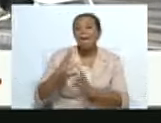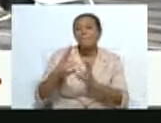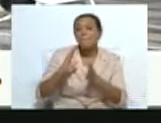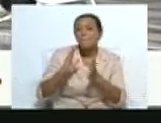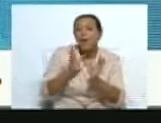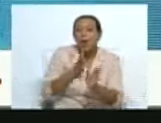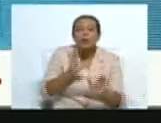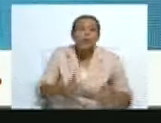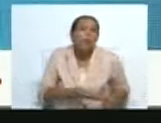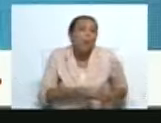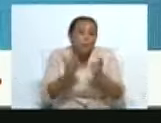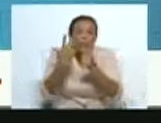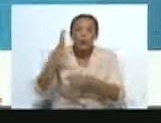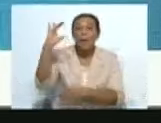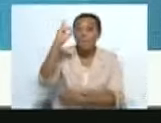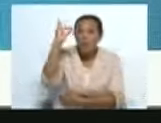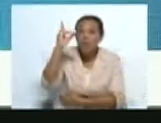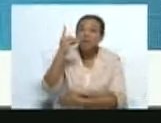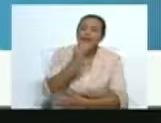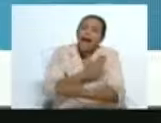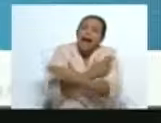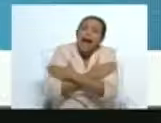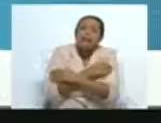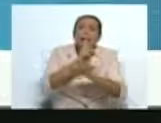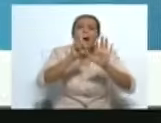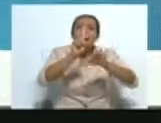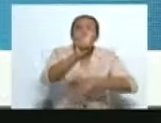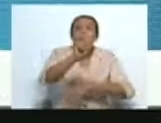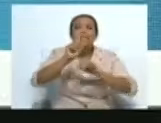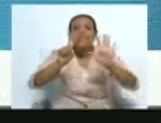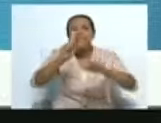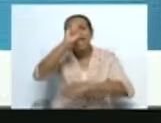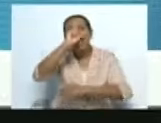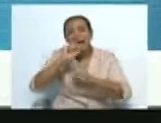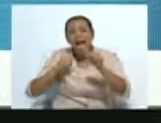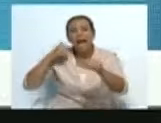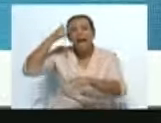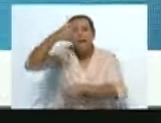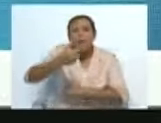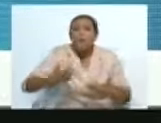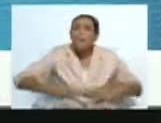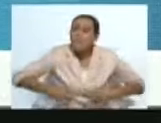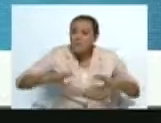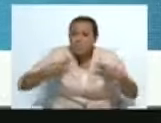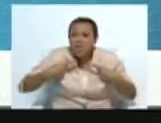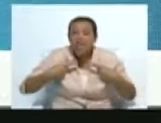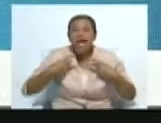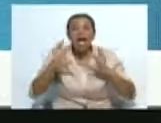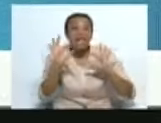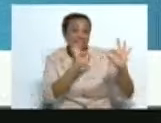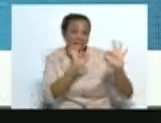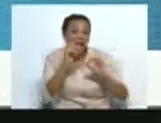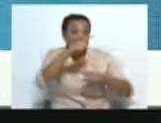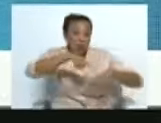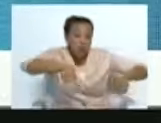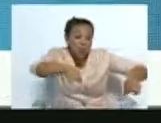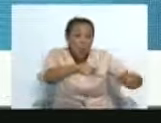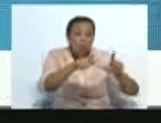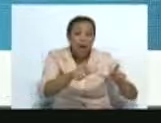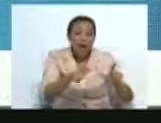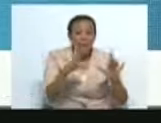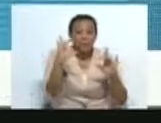país donde vivir, donde estoy hace 26 años, y hago parte del Teatro de los Andes, que ha sido invitado